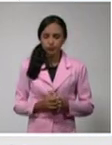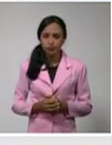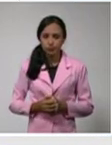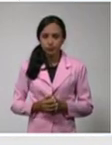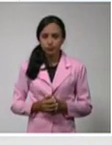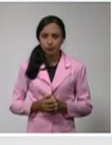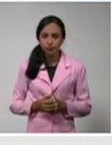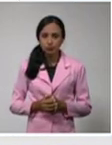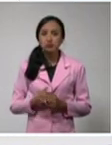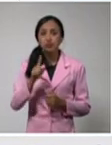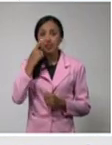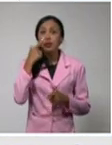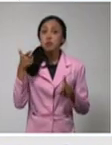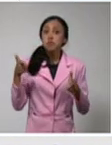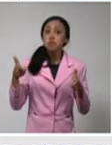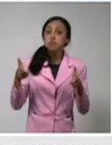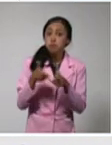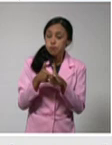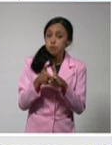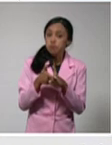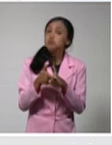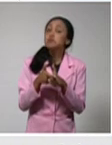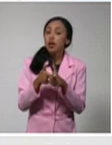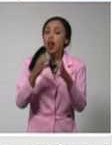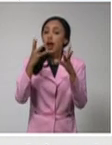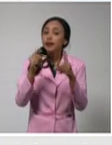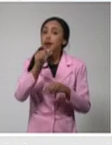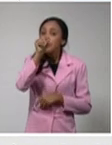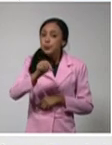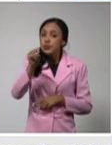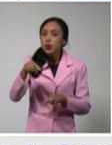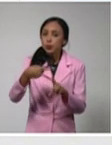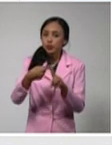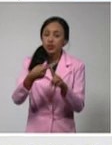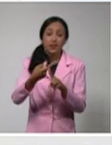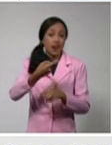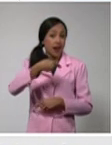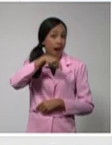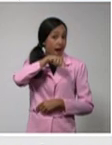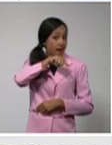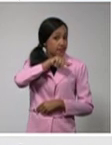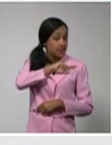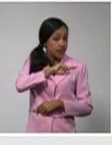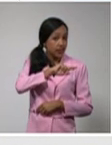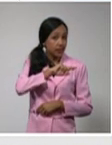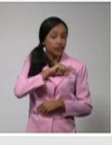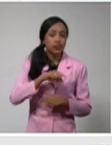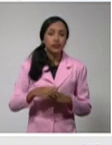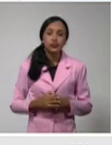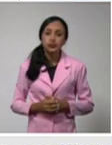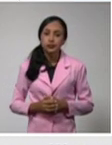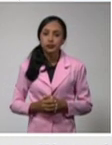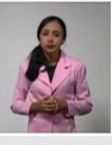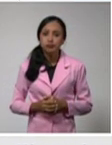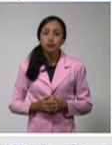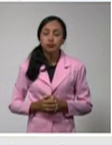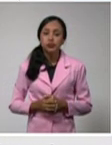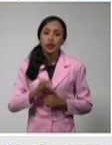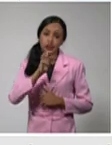una reducción del número de casos confirmados ayer en 38. Pero